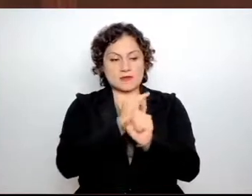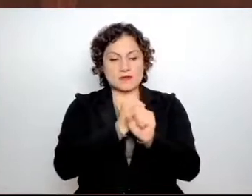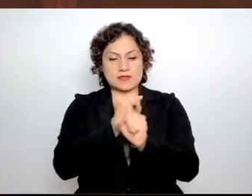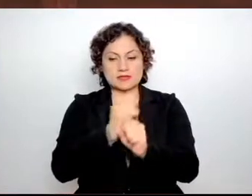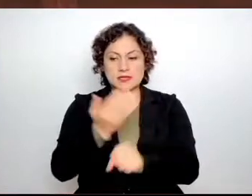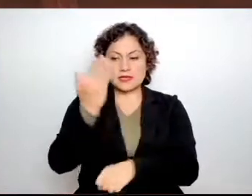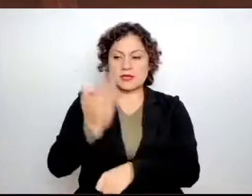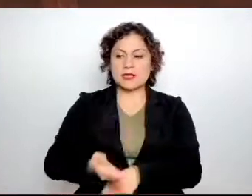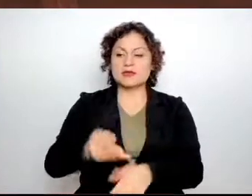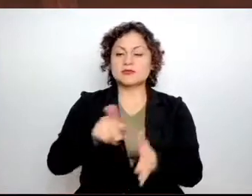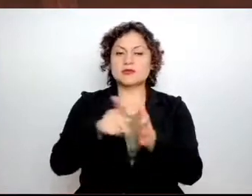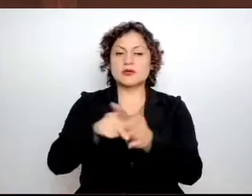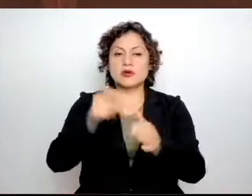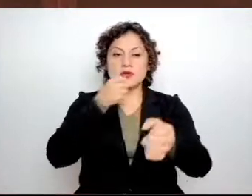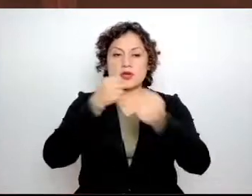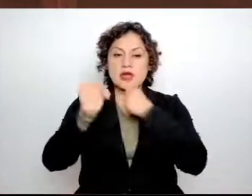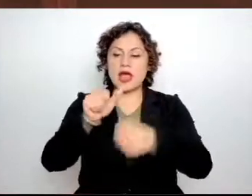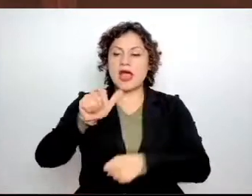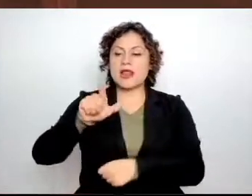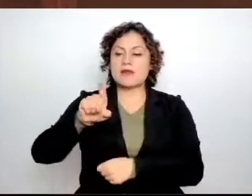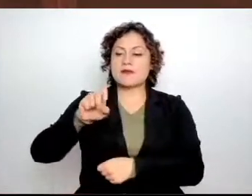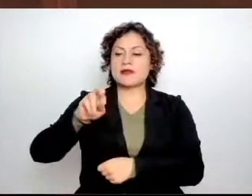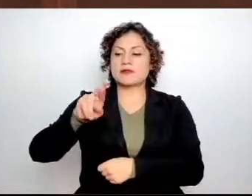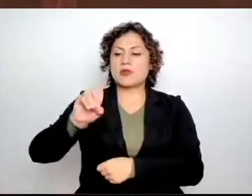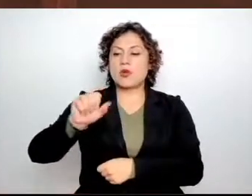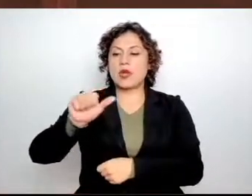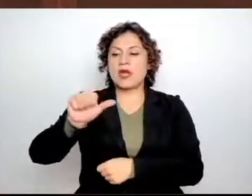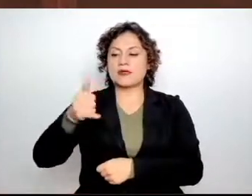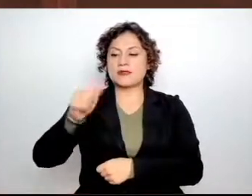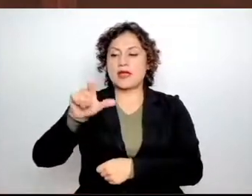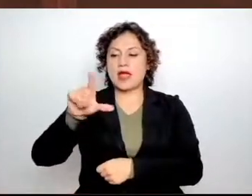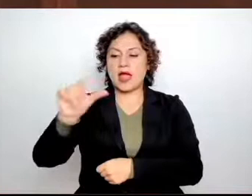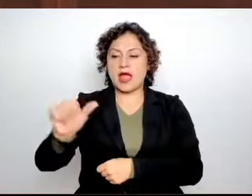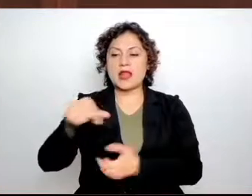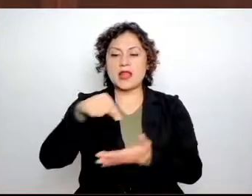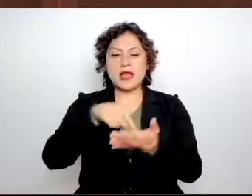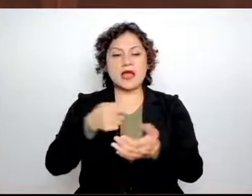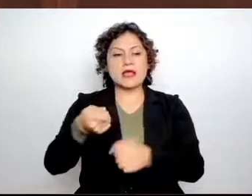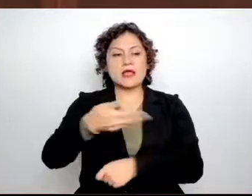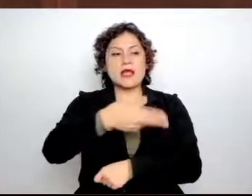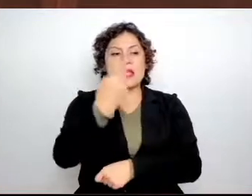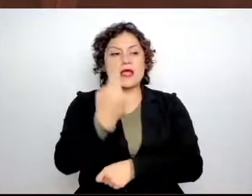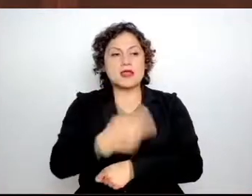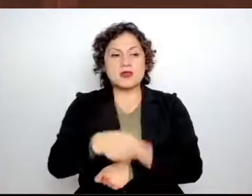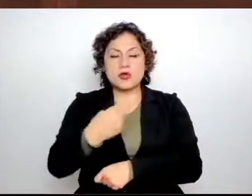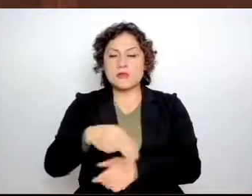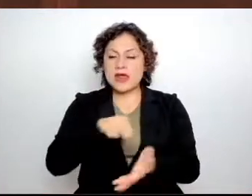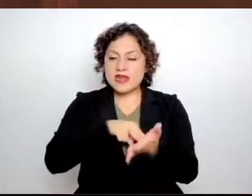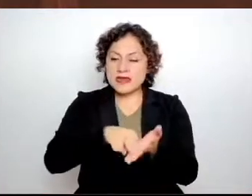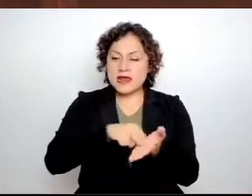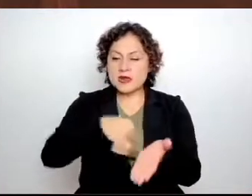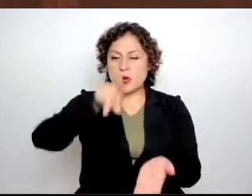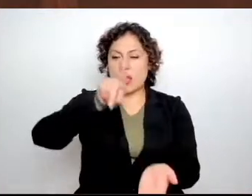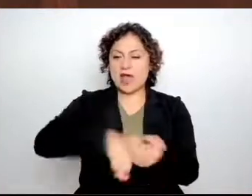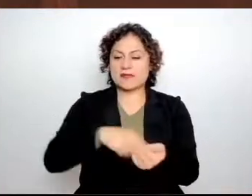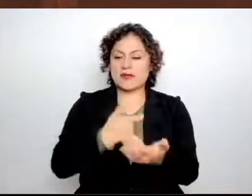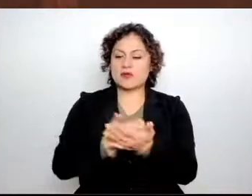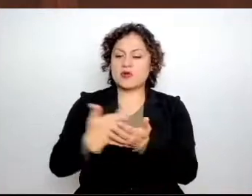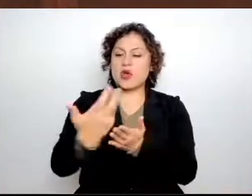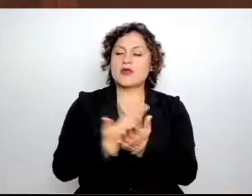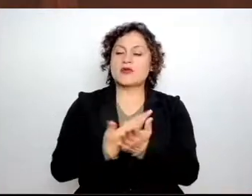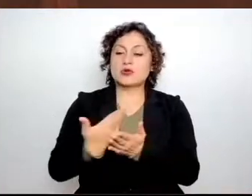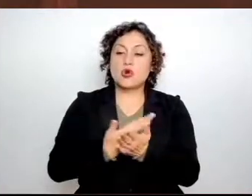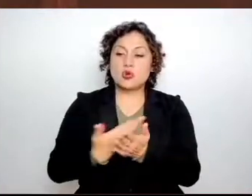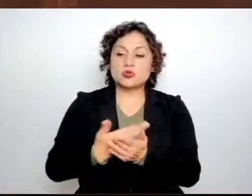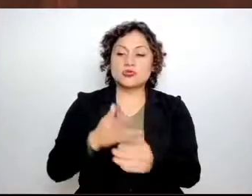Alberto Ayala, titulada Lo Negro del Salario Rosa, quien expone una realidad, pues muestra